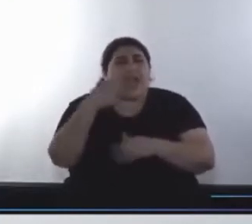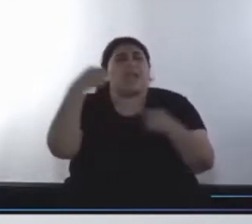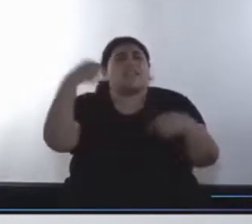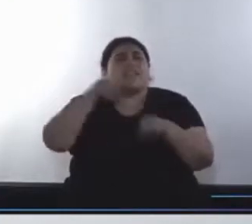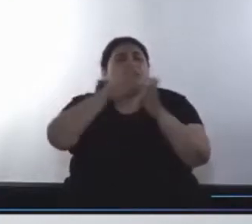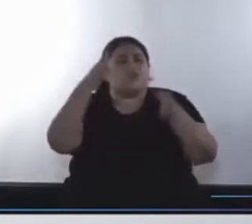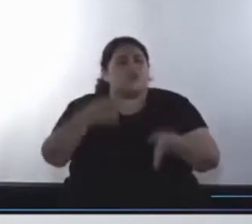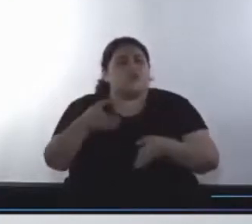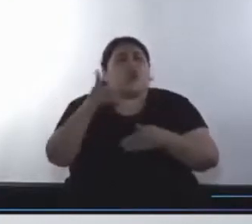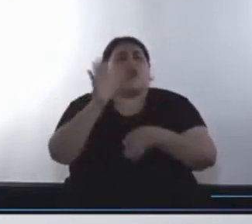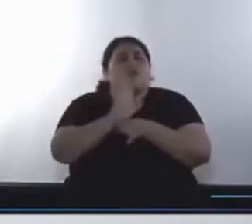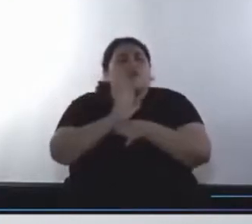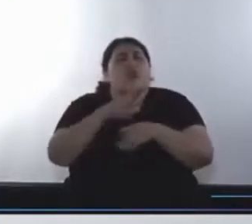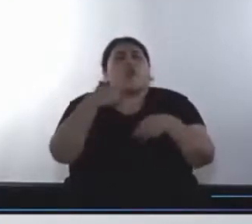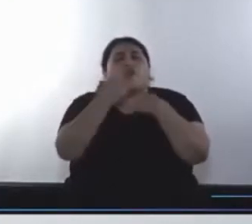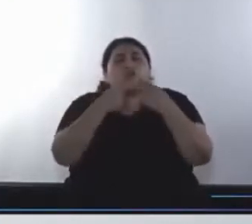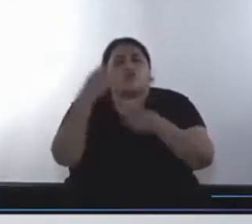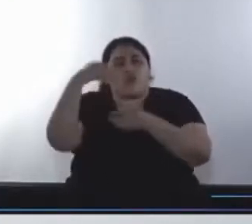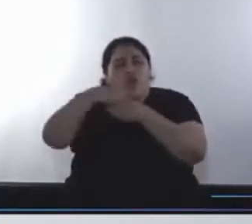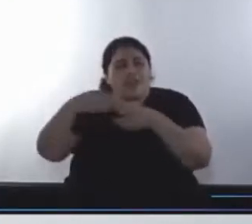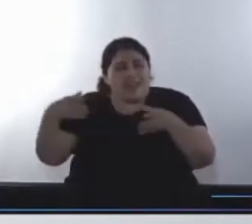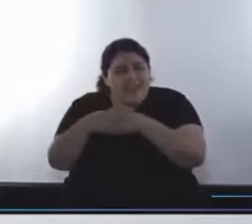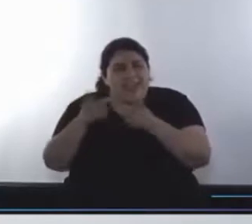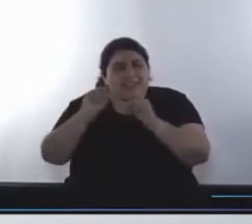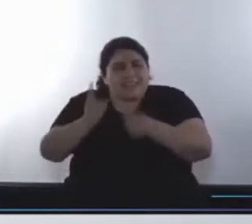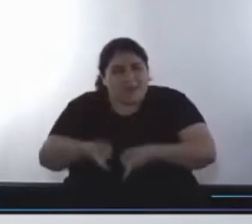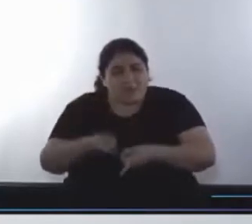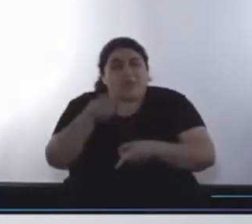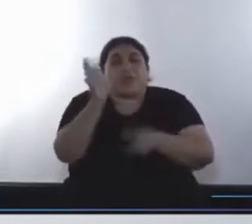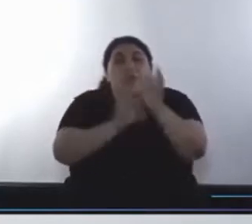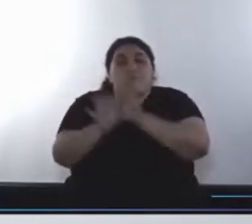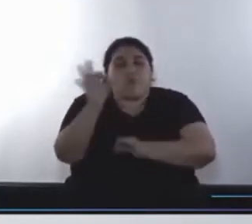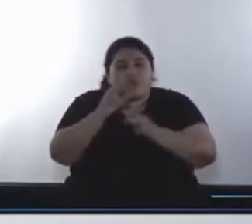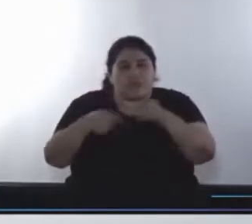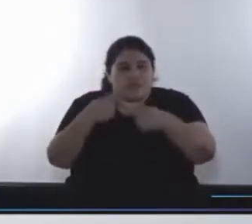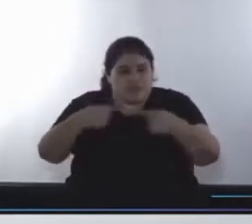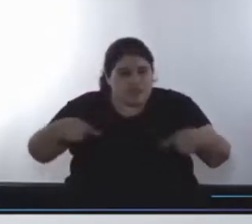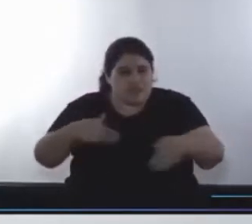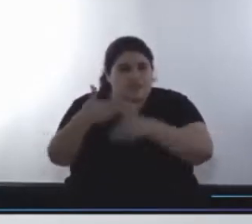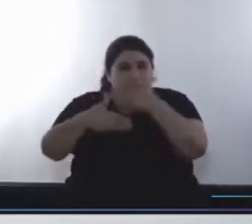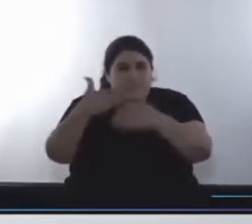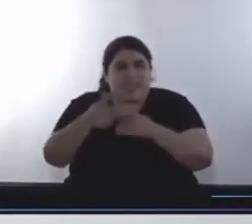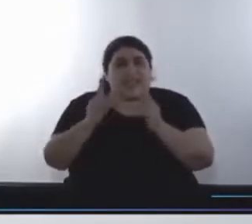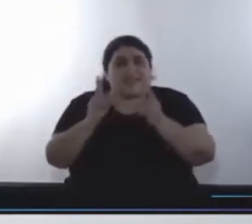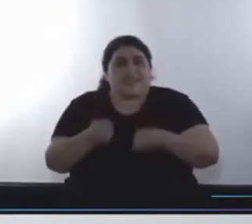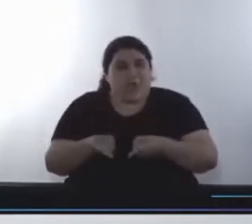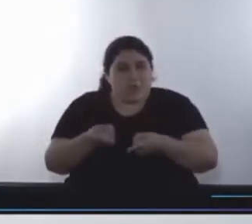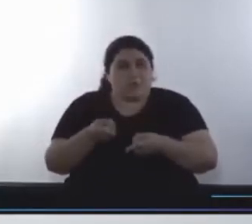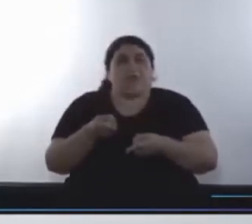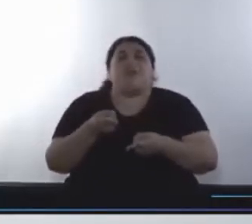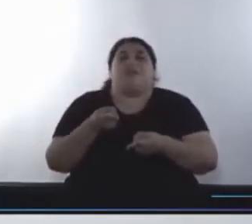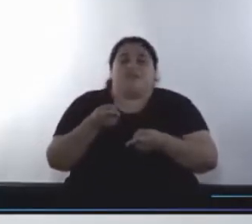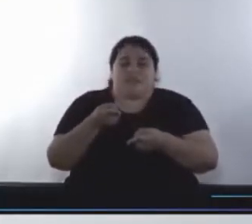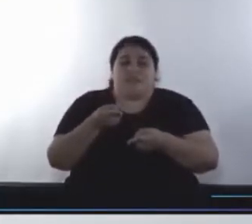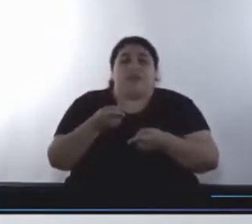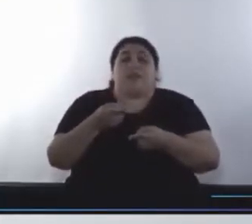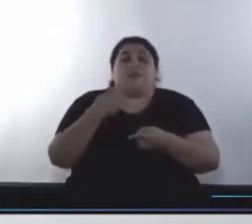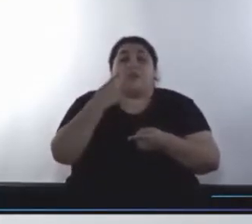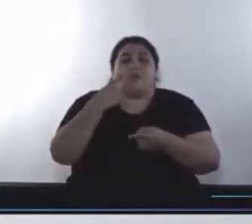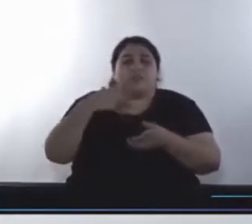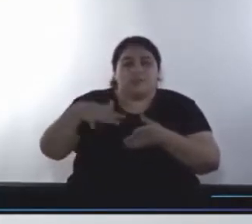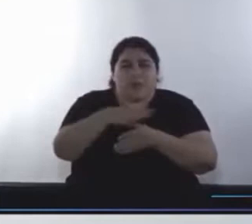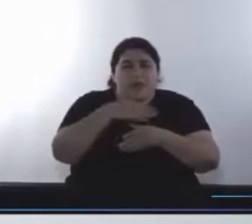académica, y como consultor externo en pensamiento, plan y proyecto estratégico urbano. Ha realizado más de un centenar de trabajos en municipios,